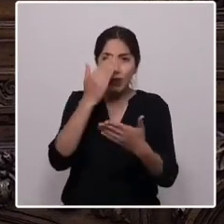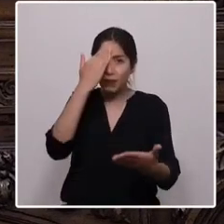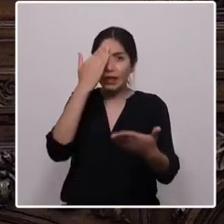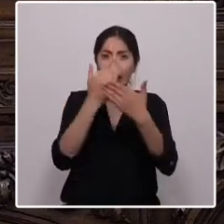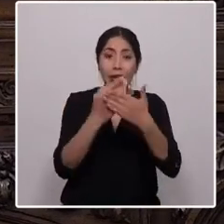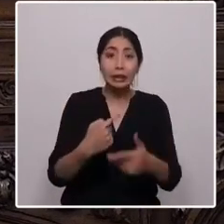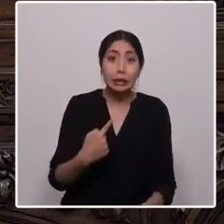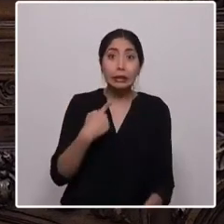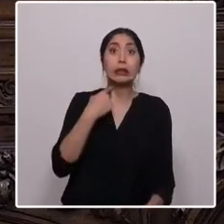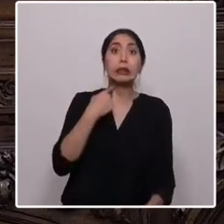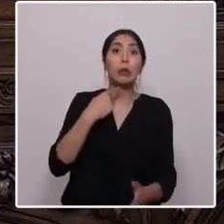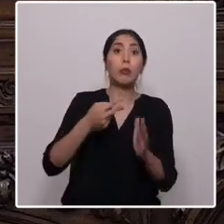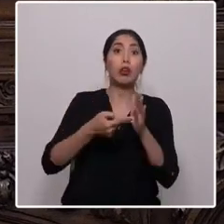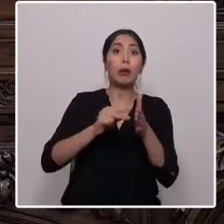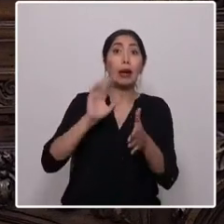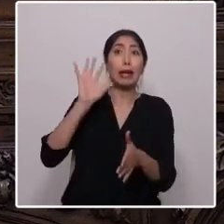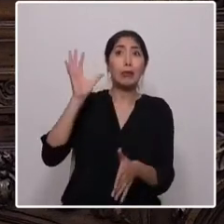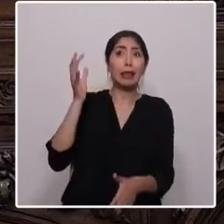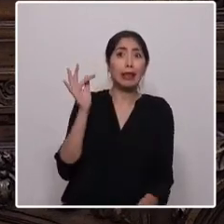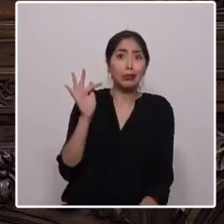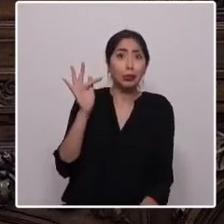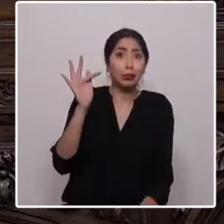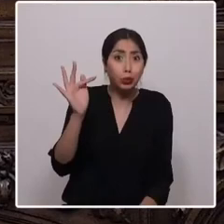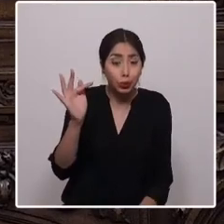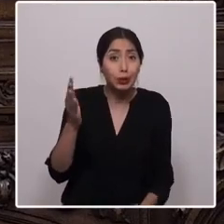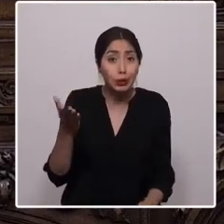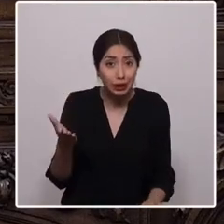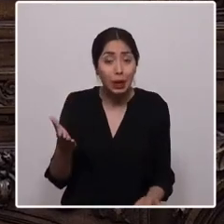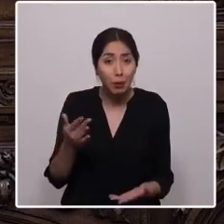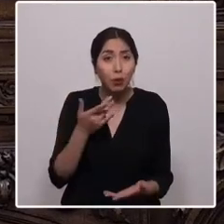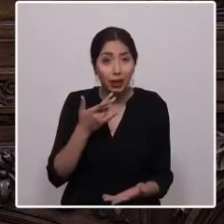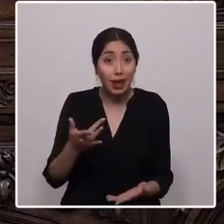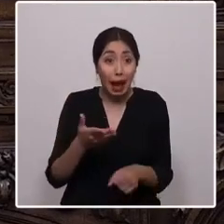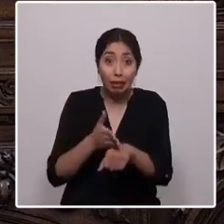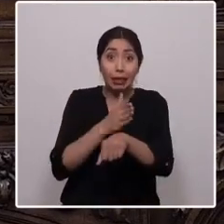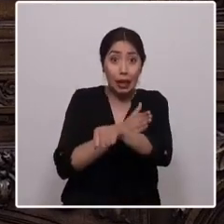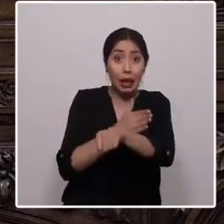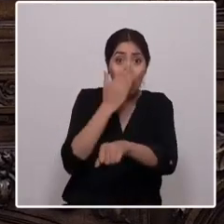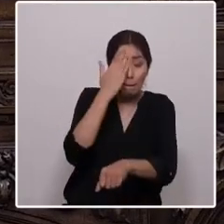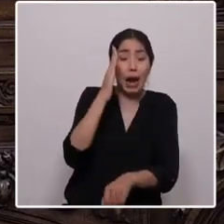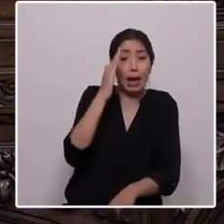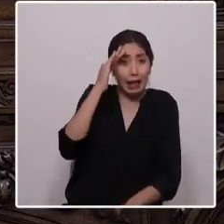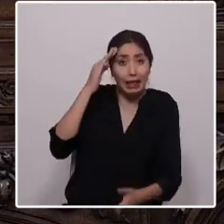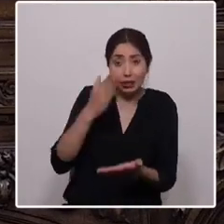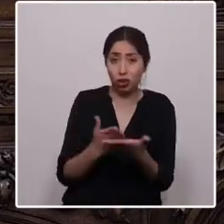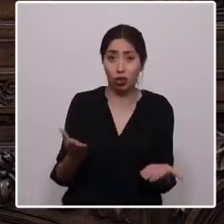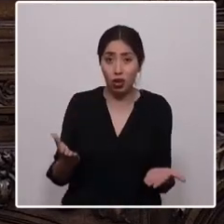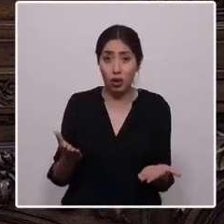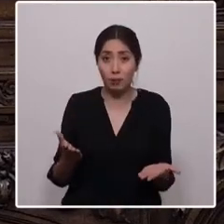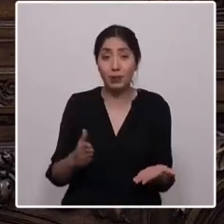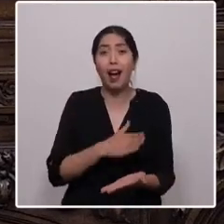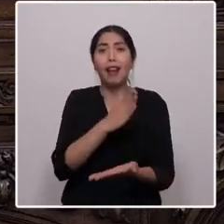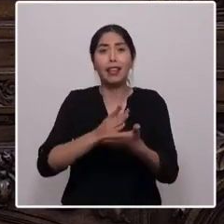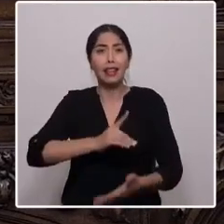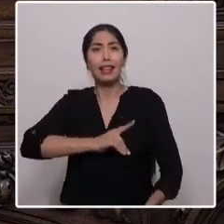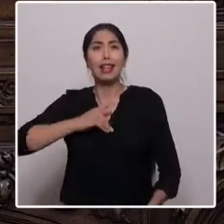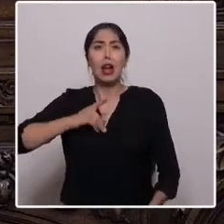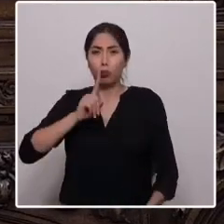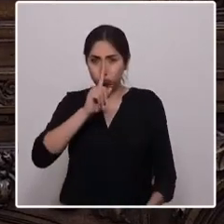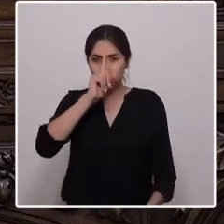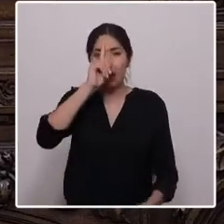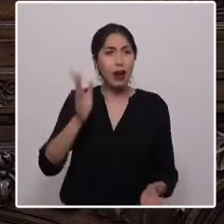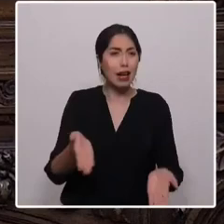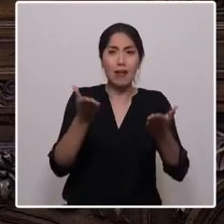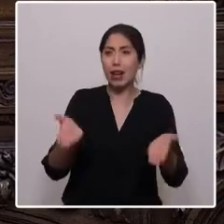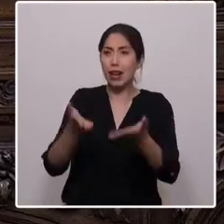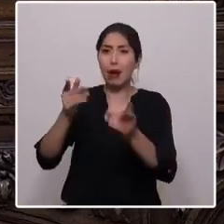y de todas nuestras malas decisiones. Hasta que la dignidad se haga costumbre, arriba los y las que luchan, la única solución